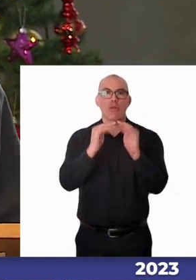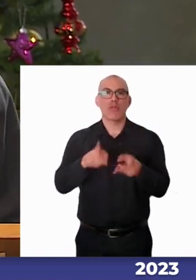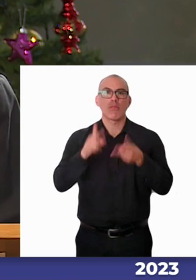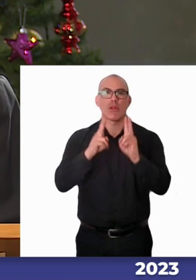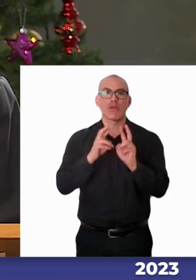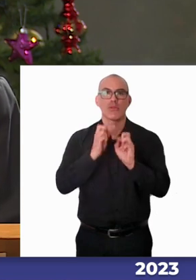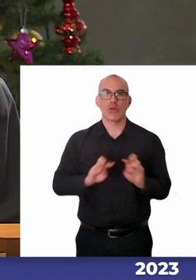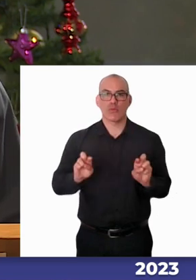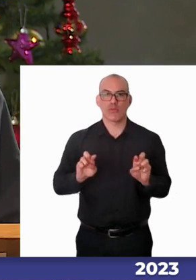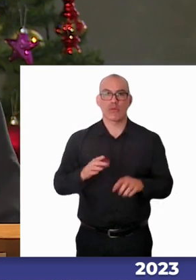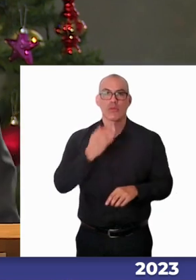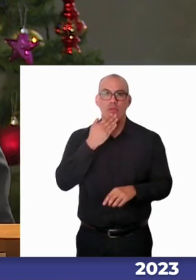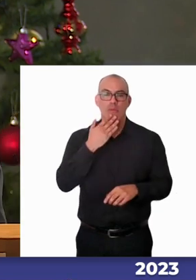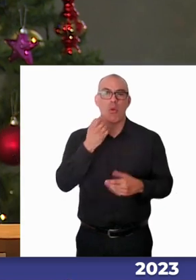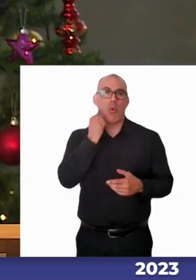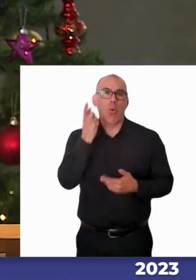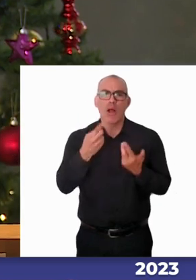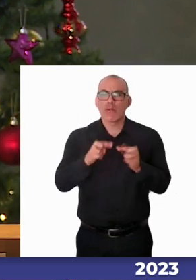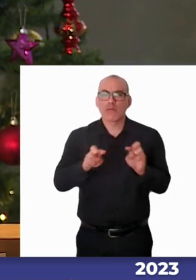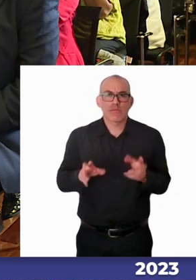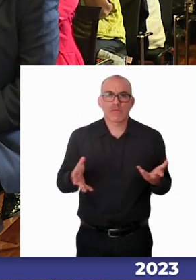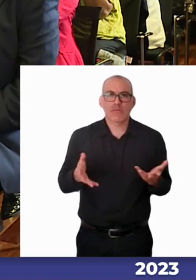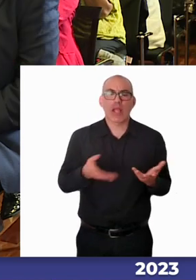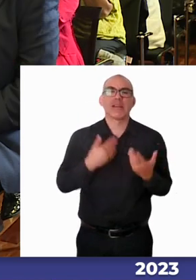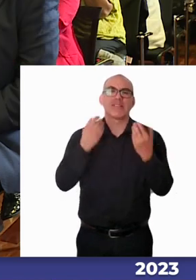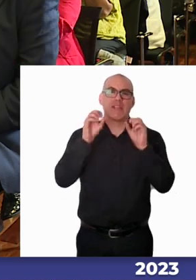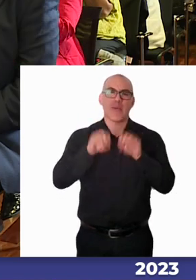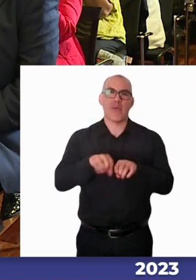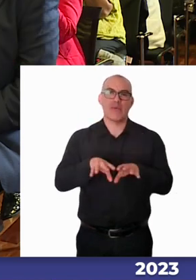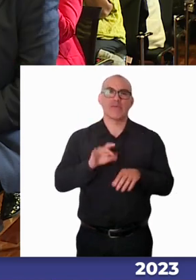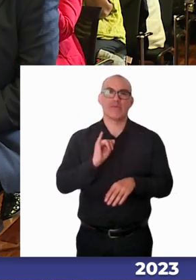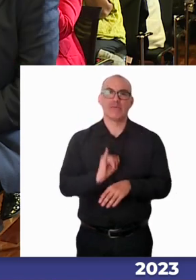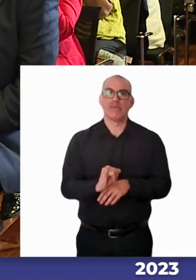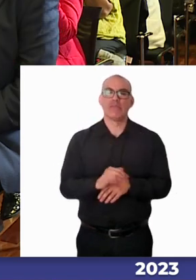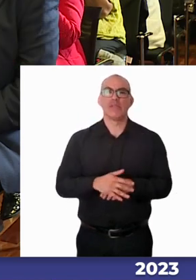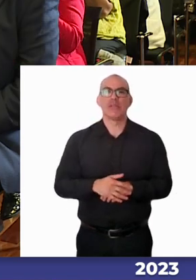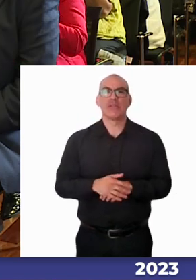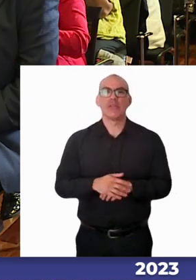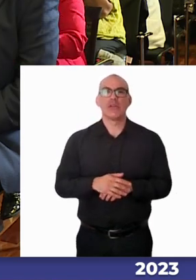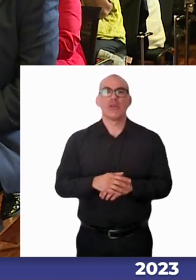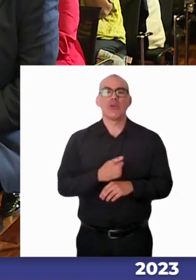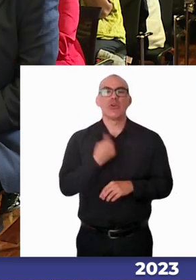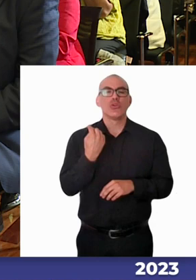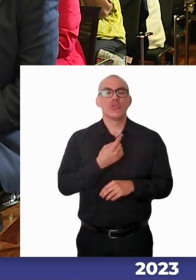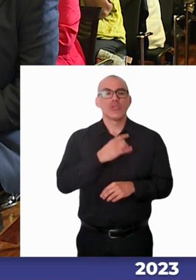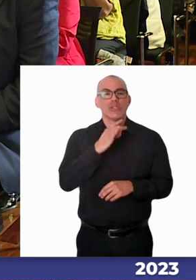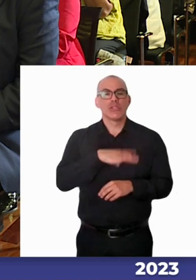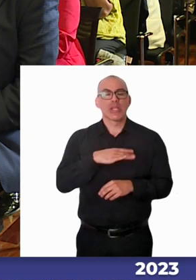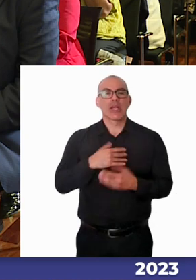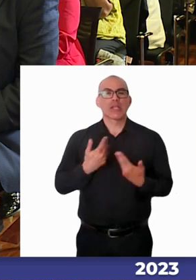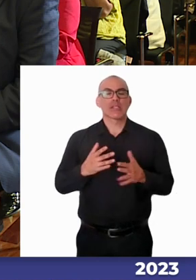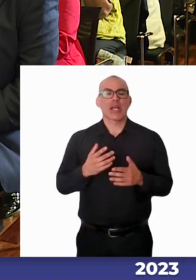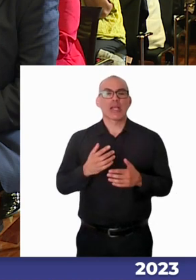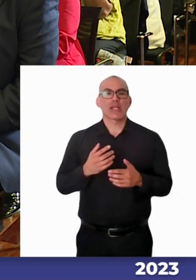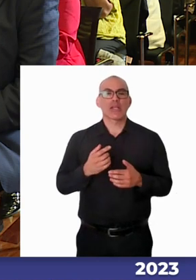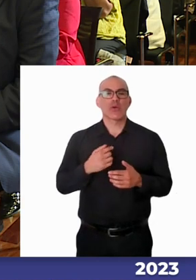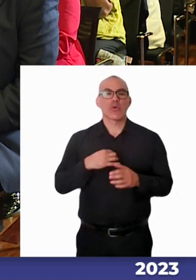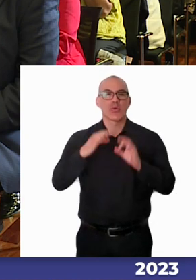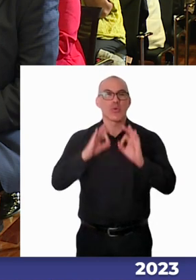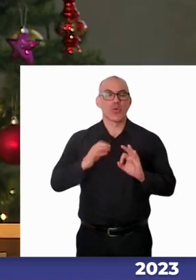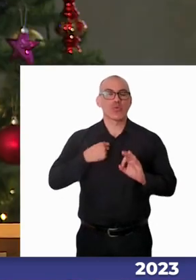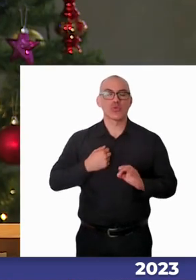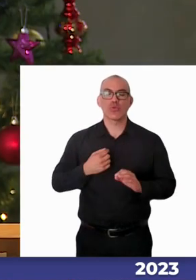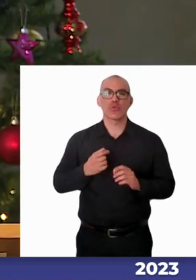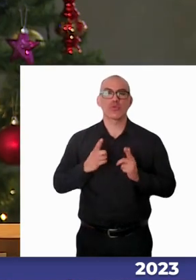de las oportunidades es la educación. Aquellos que hemos tenido la virtud de poder estudiar, de estar acá